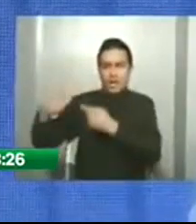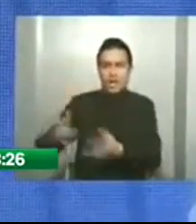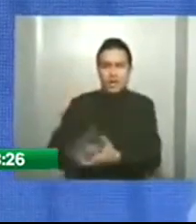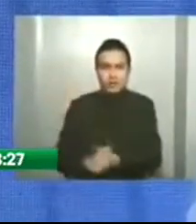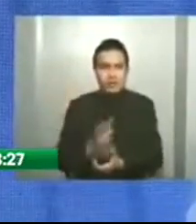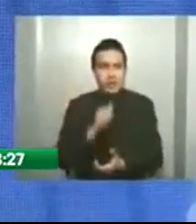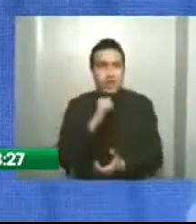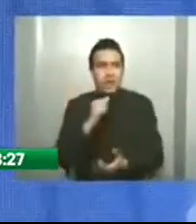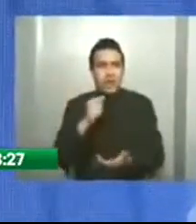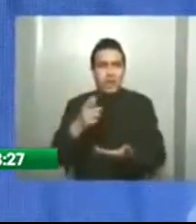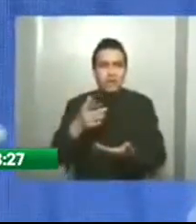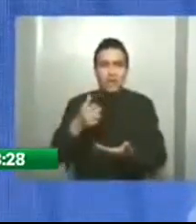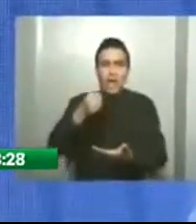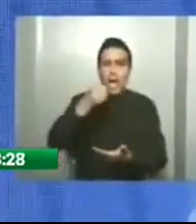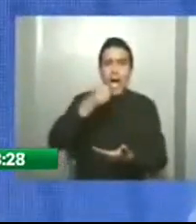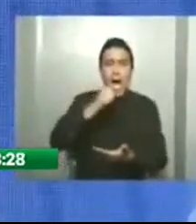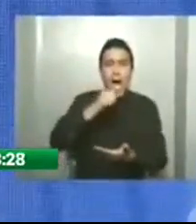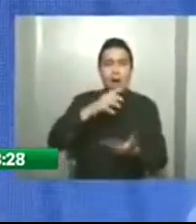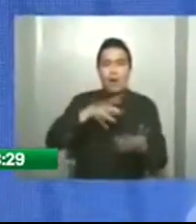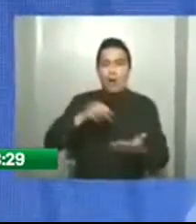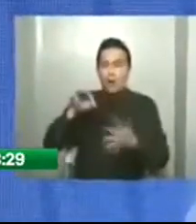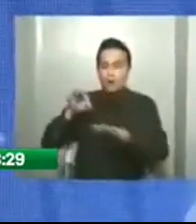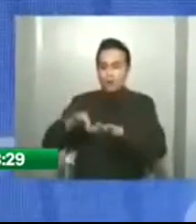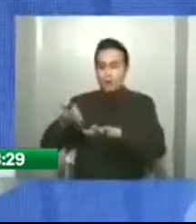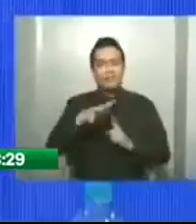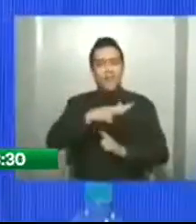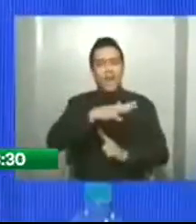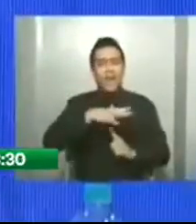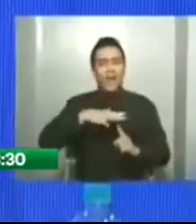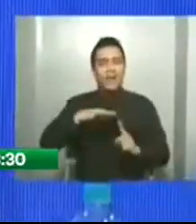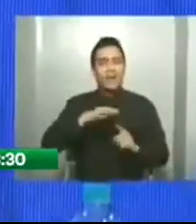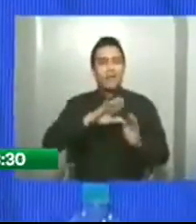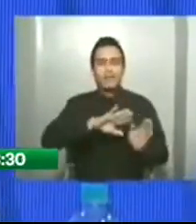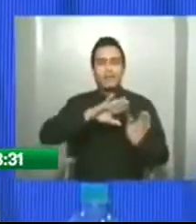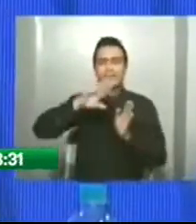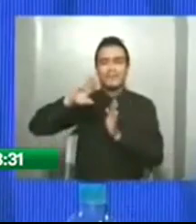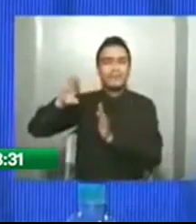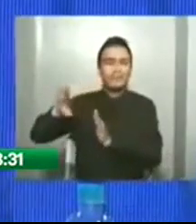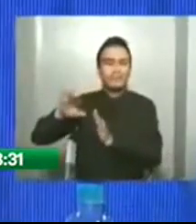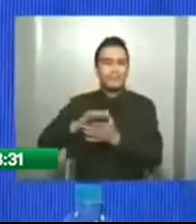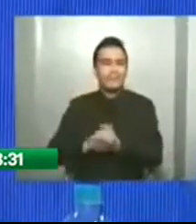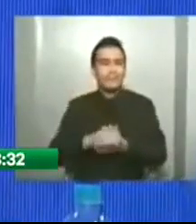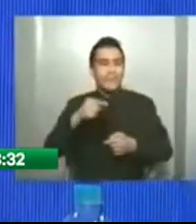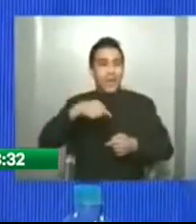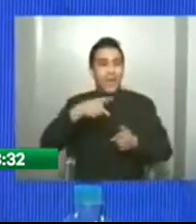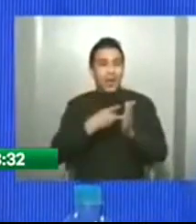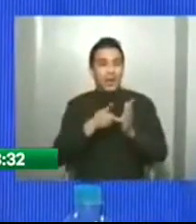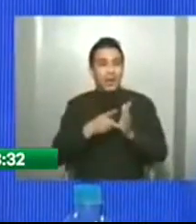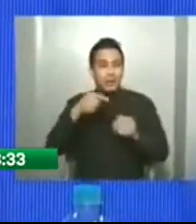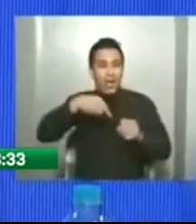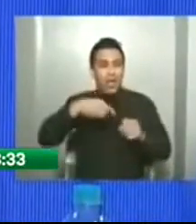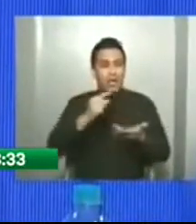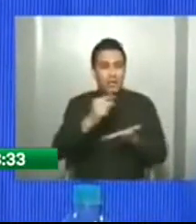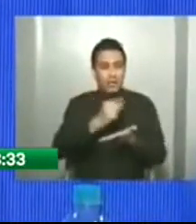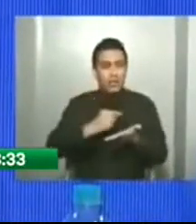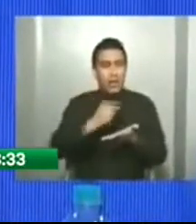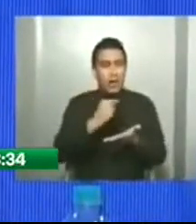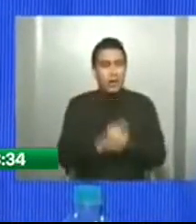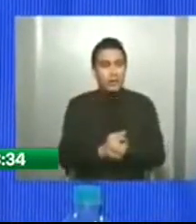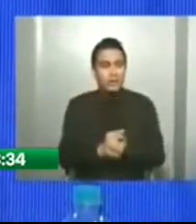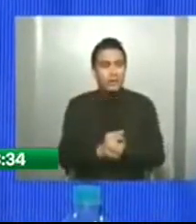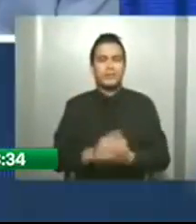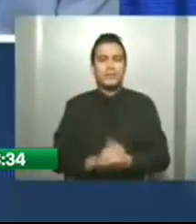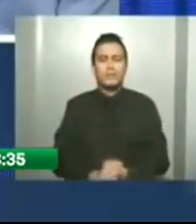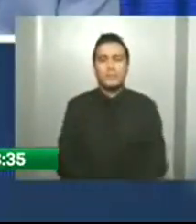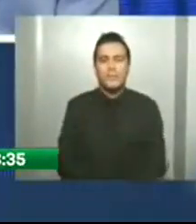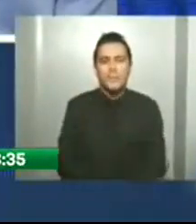Susana González, el Partido Social Cristiano Madera de Guerrero, le tocó preguntarle al candidato Francesco Tabaki del Movimiento Creo, Lista 21.